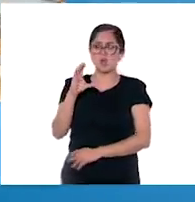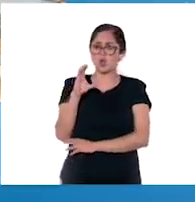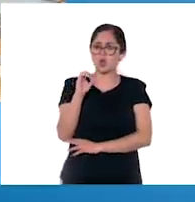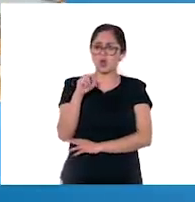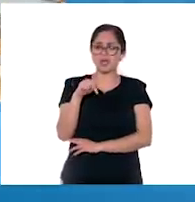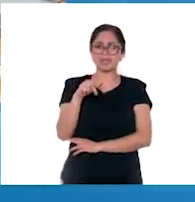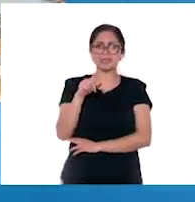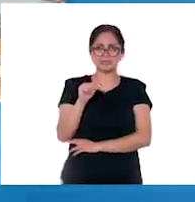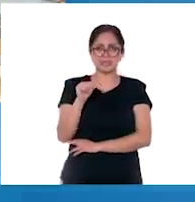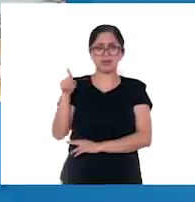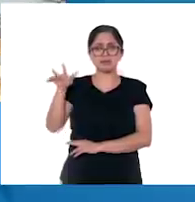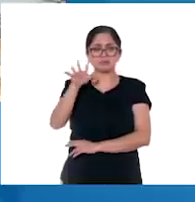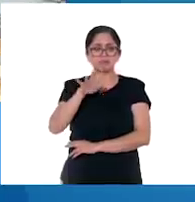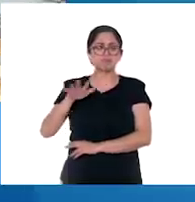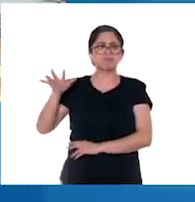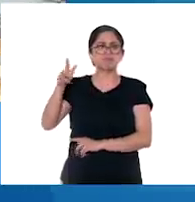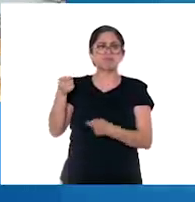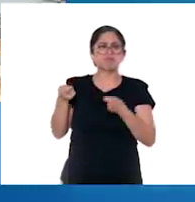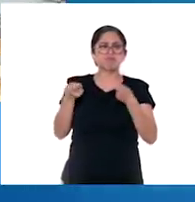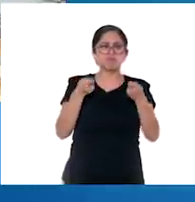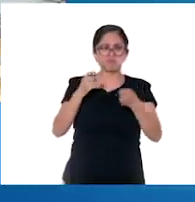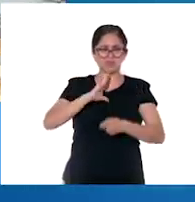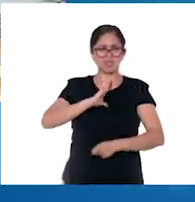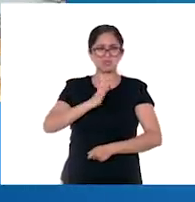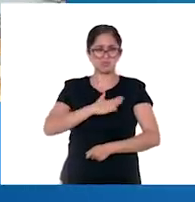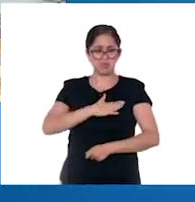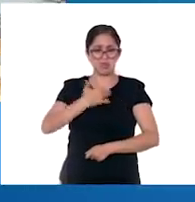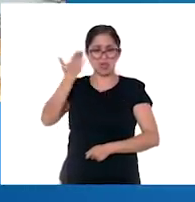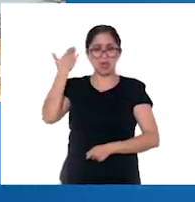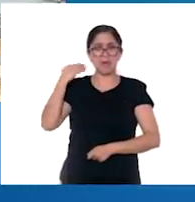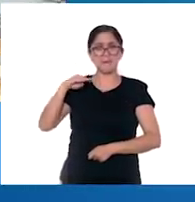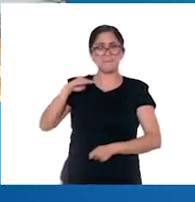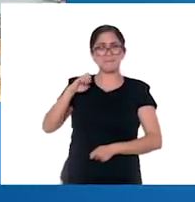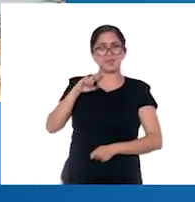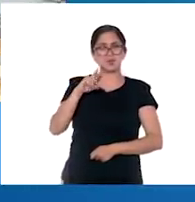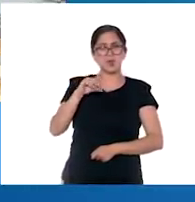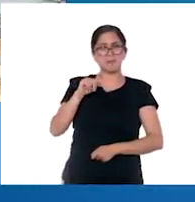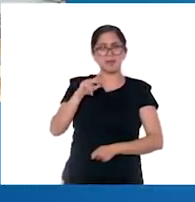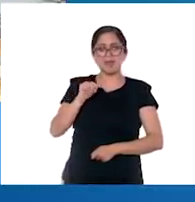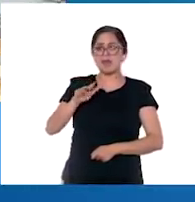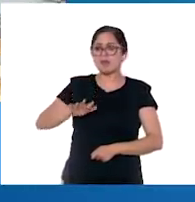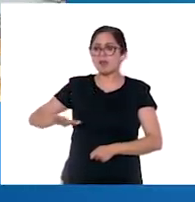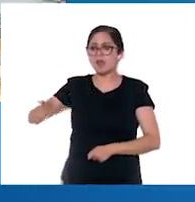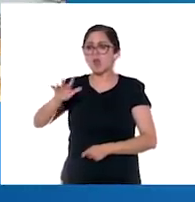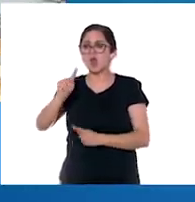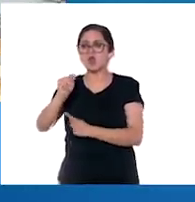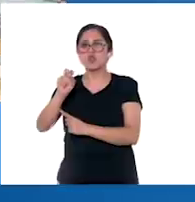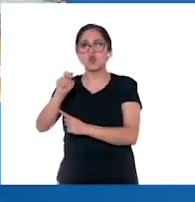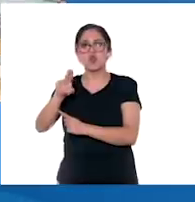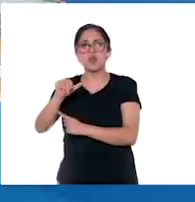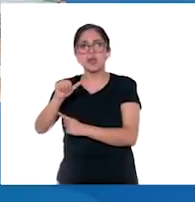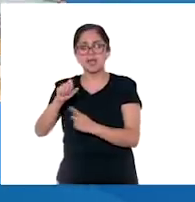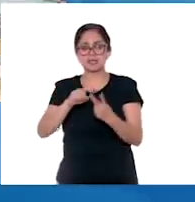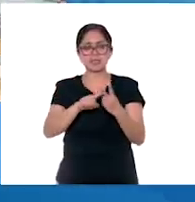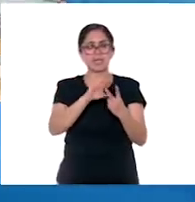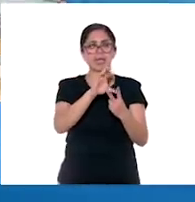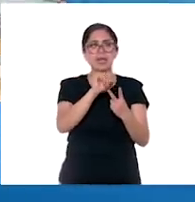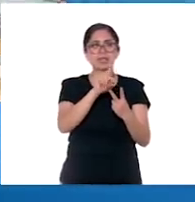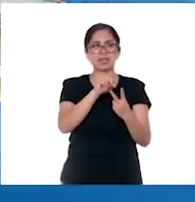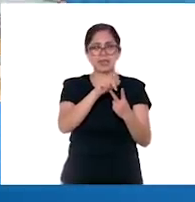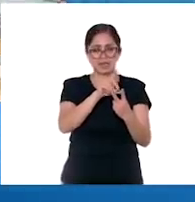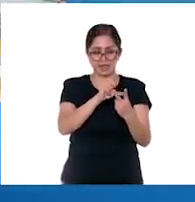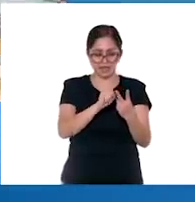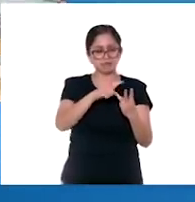Mesoamérica continuaba tan rica en sus recursos que favoreció a que las civilizaciones de los Totonacas, Tlaxcaltecas, Mayas, Chontales y Tarascos